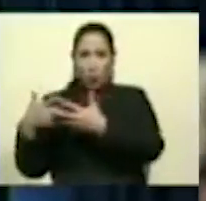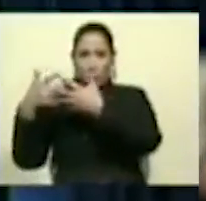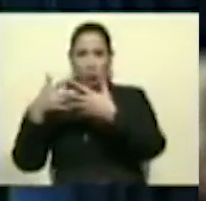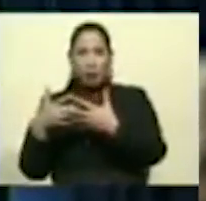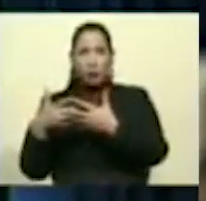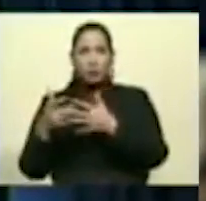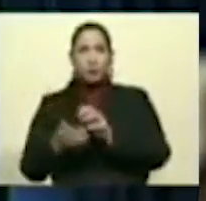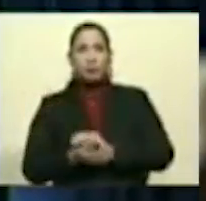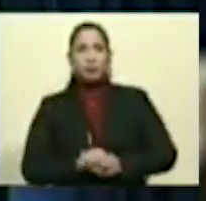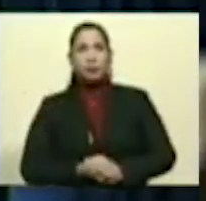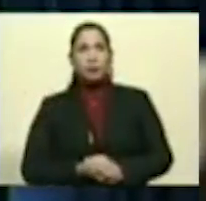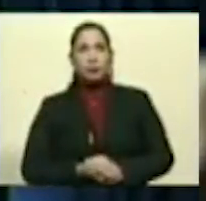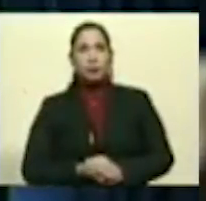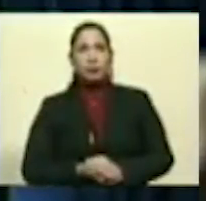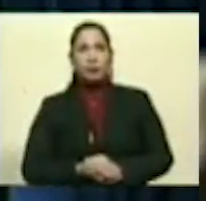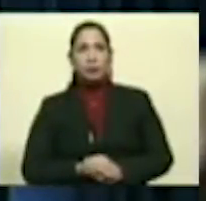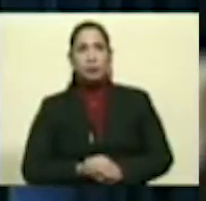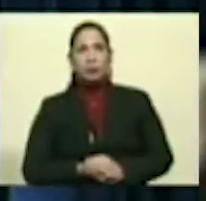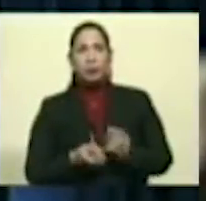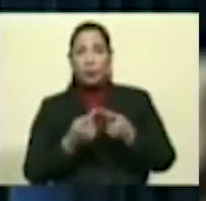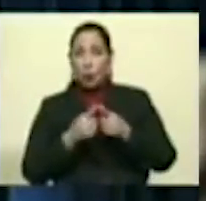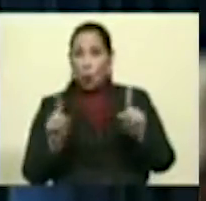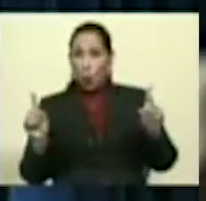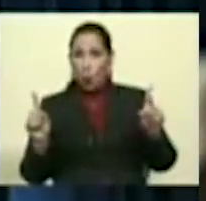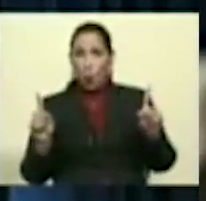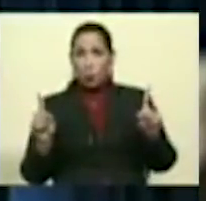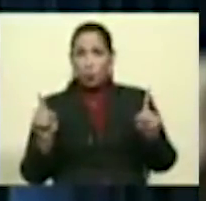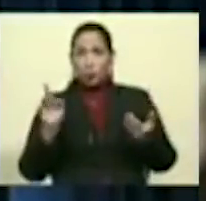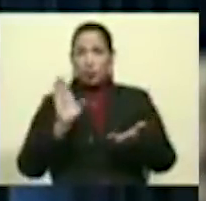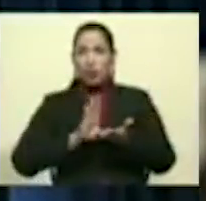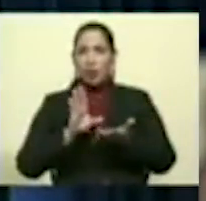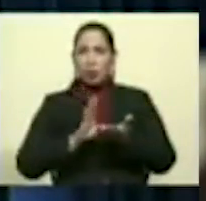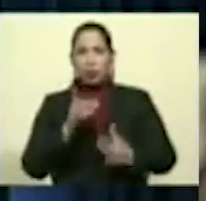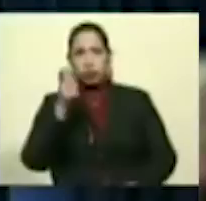con otro centro de operaciones,